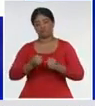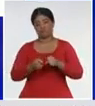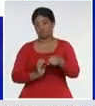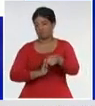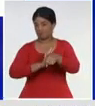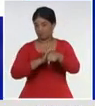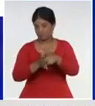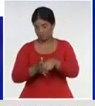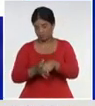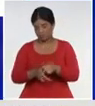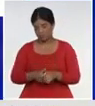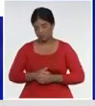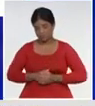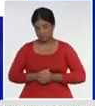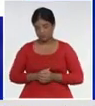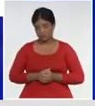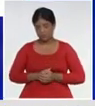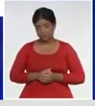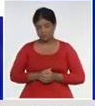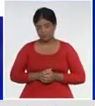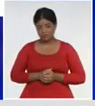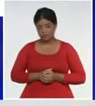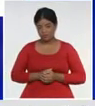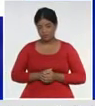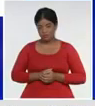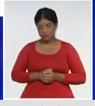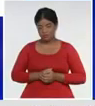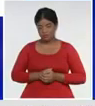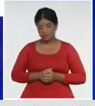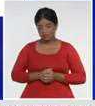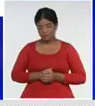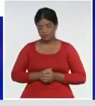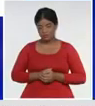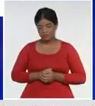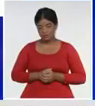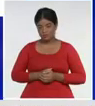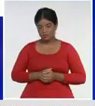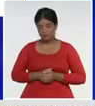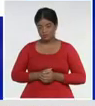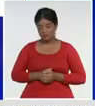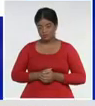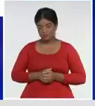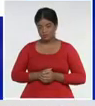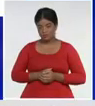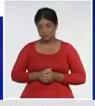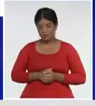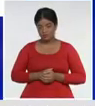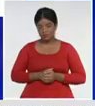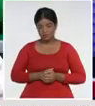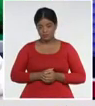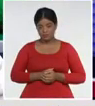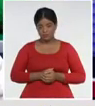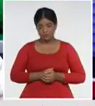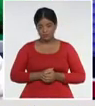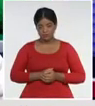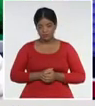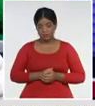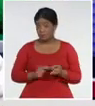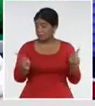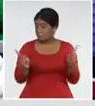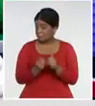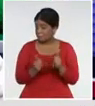elevada, transmisión, que se ha, establecido, en nuestro país, en resumen, Cuba,